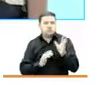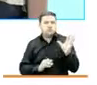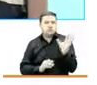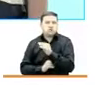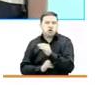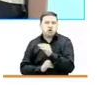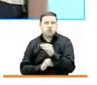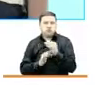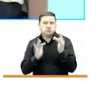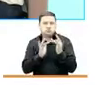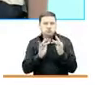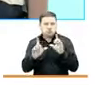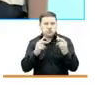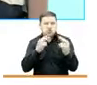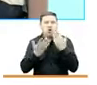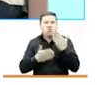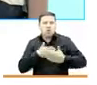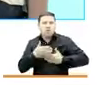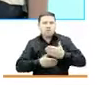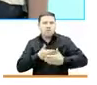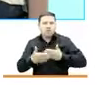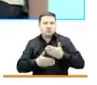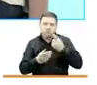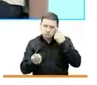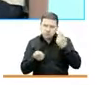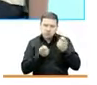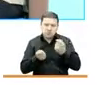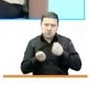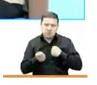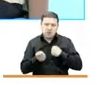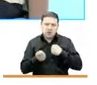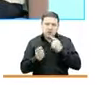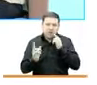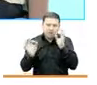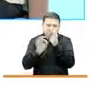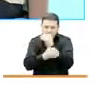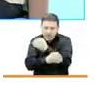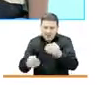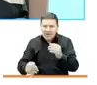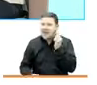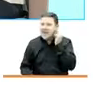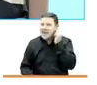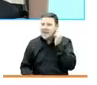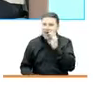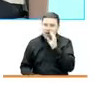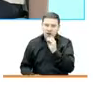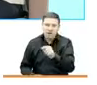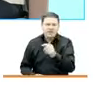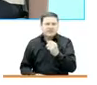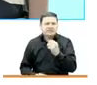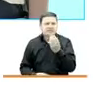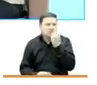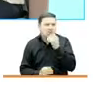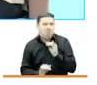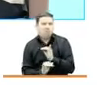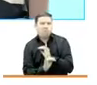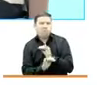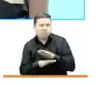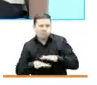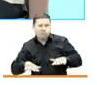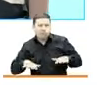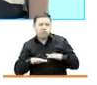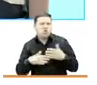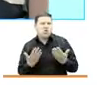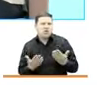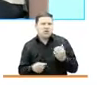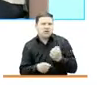están conectados, ¿cómo es ese proceso de la estrategia nuestra para focalizar a los niños y niñas que vemos en riesgo de desnutrición en territorio? ¿Cómo